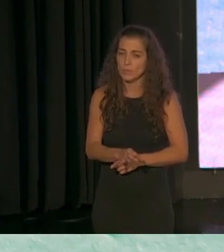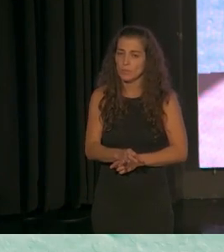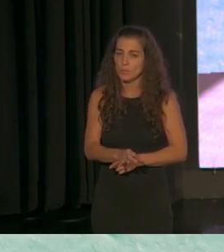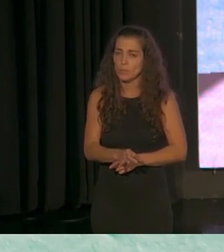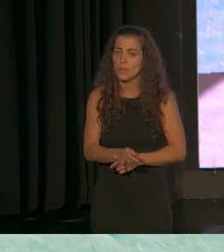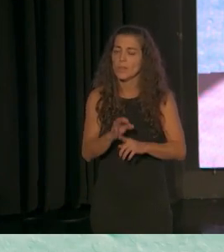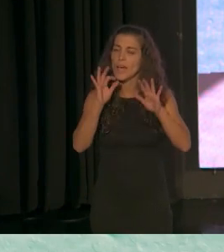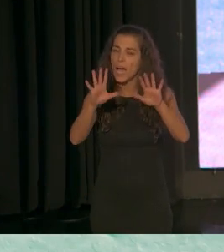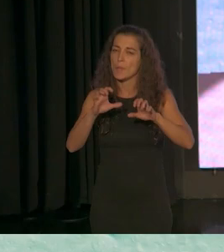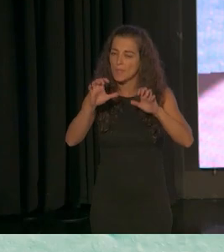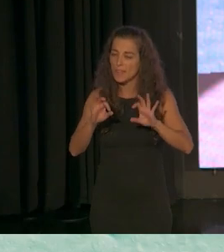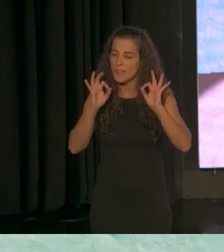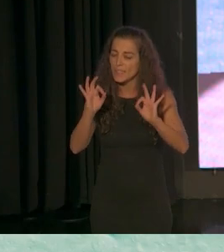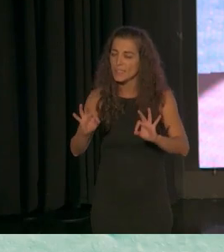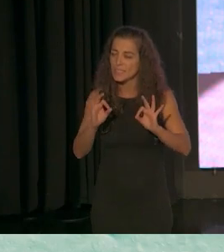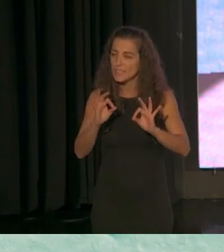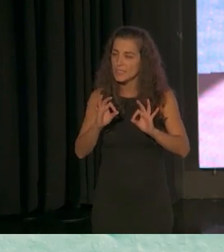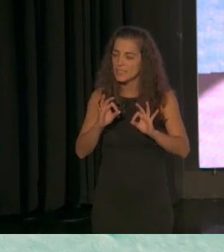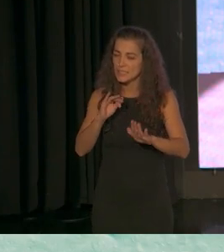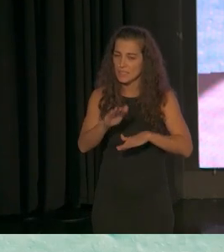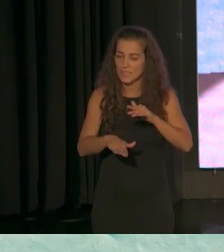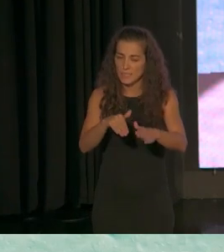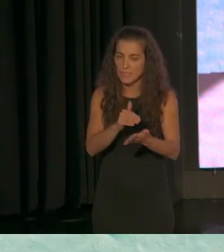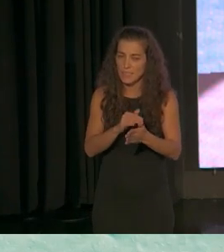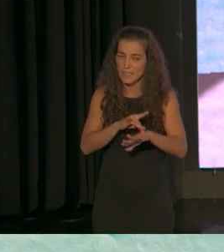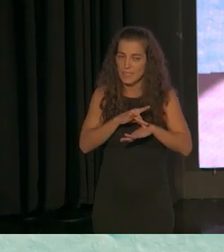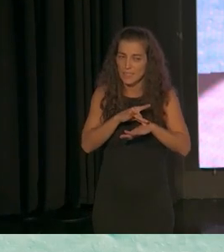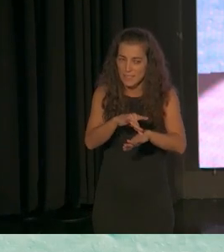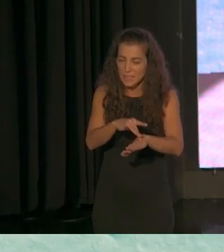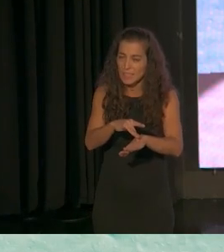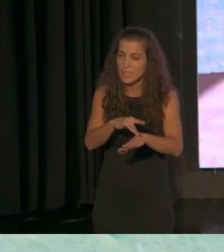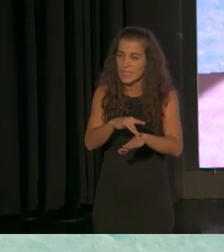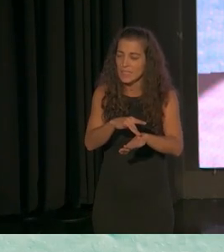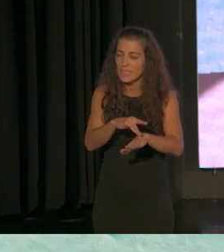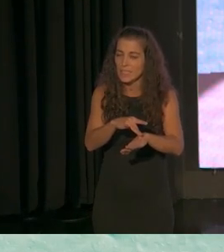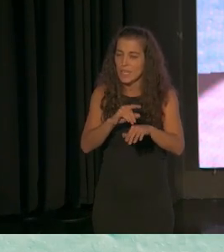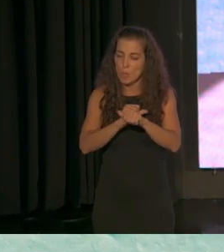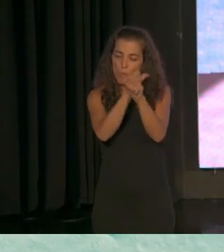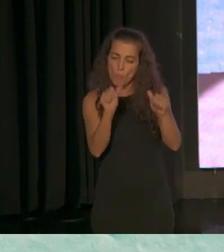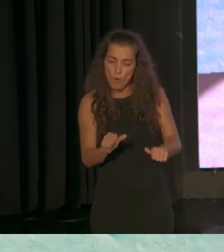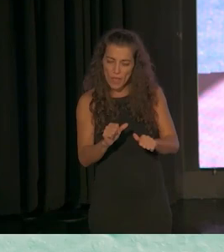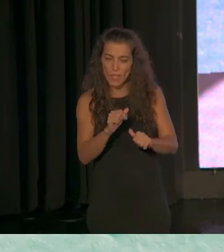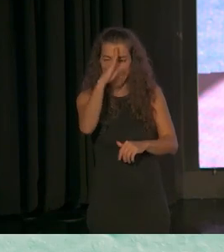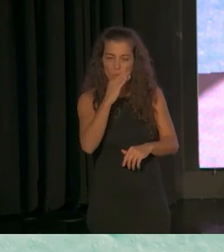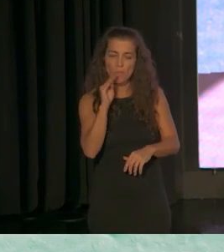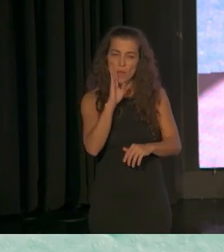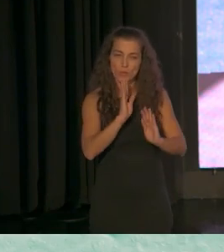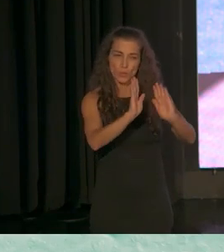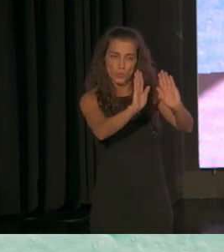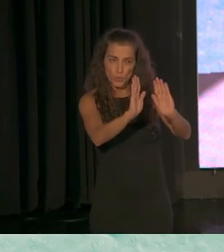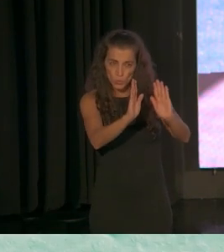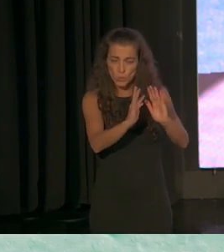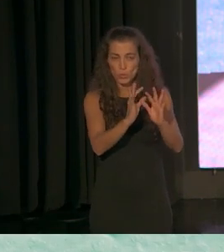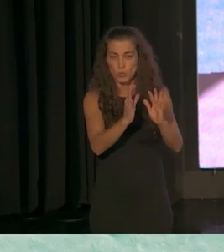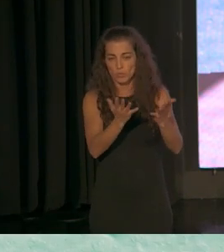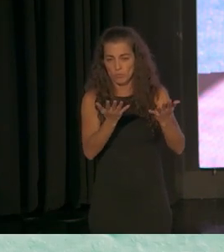siguen unos patrones siguen unos patrones que tienen en común la manera que aprenden los adultos